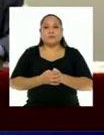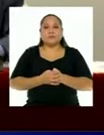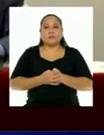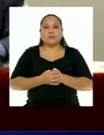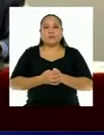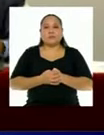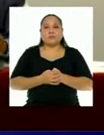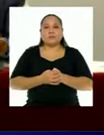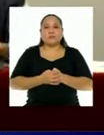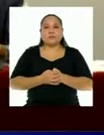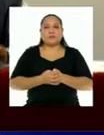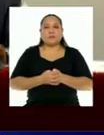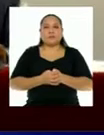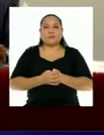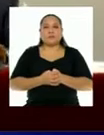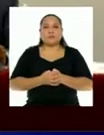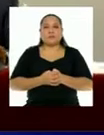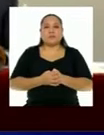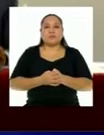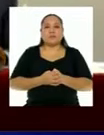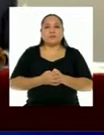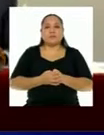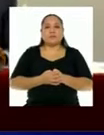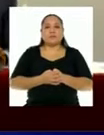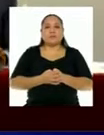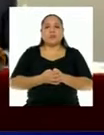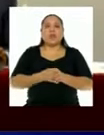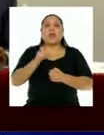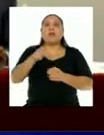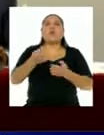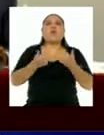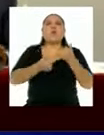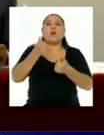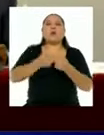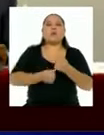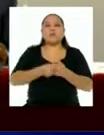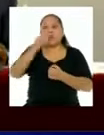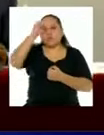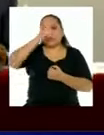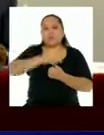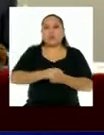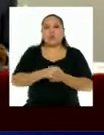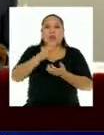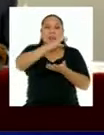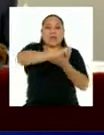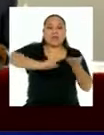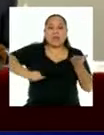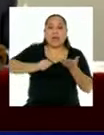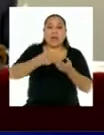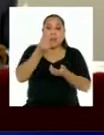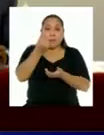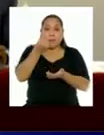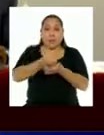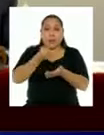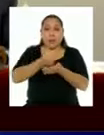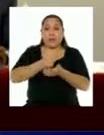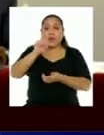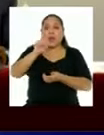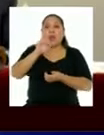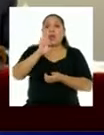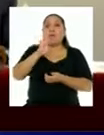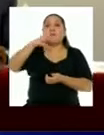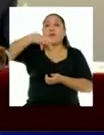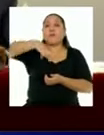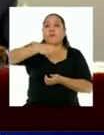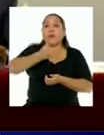de 17 mil instituciones por parte de las AFP. ¿En cuánto gente espera que el Congreso, la